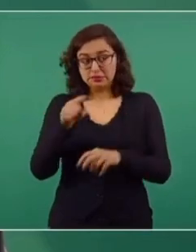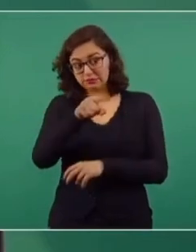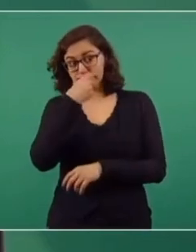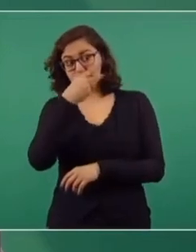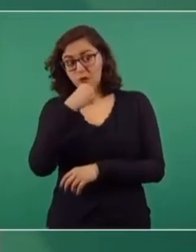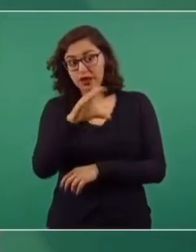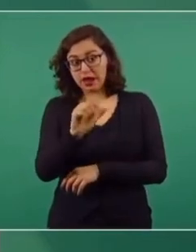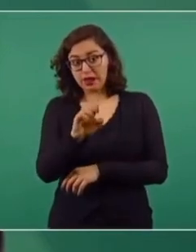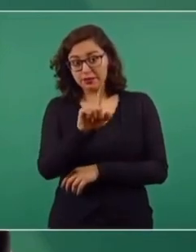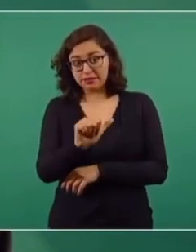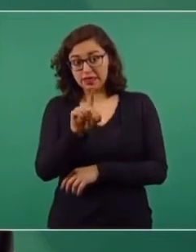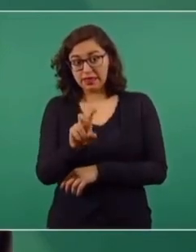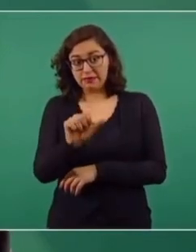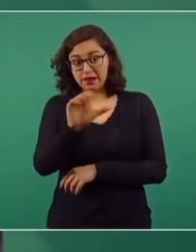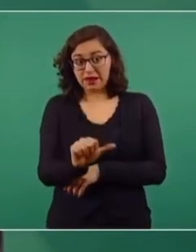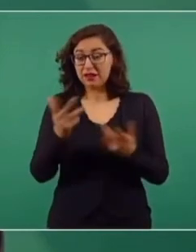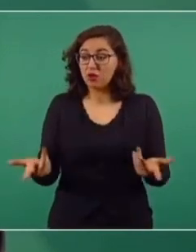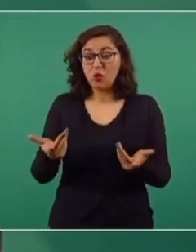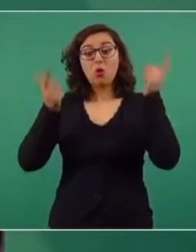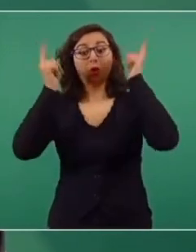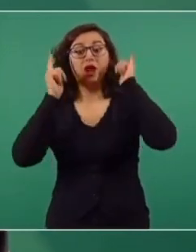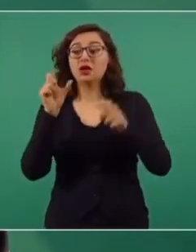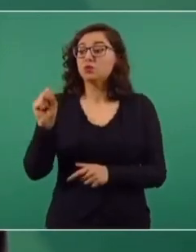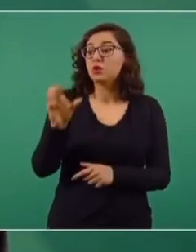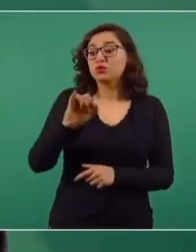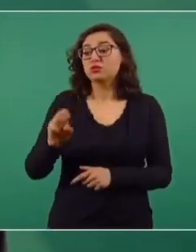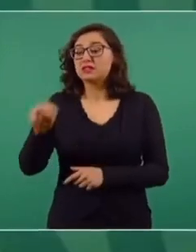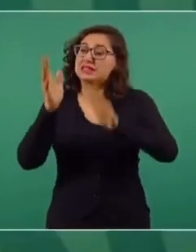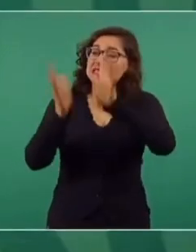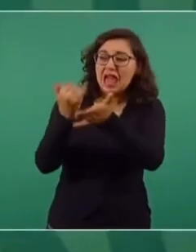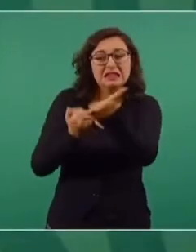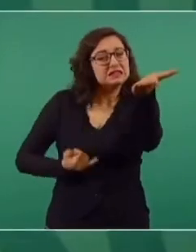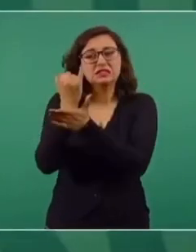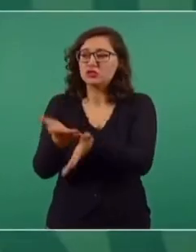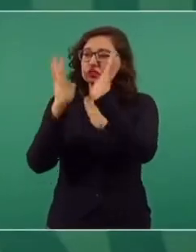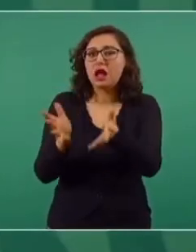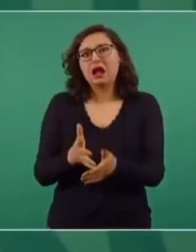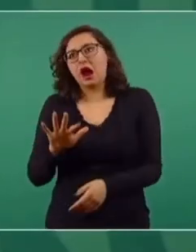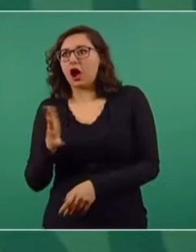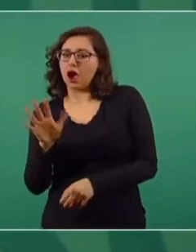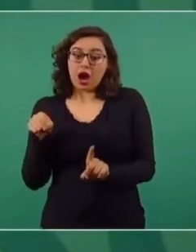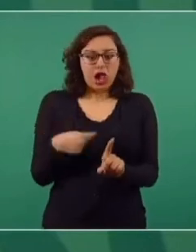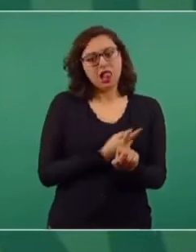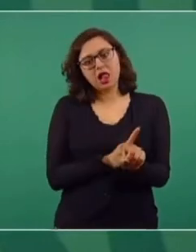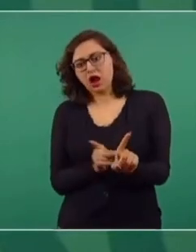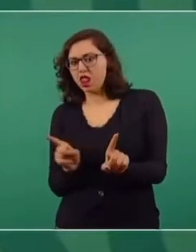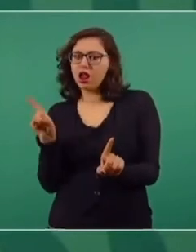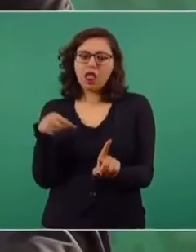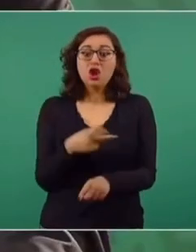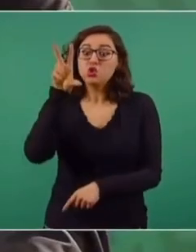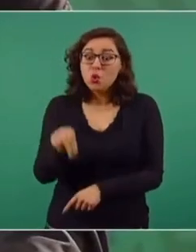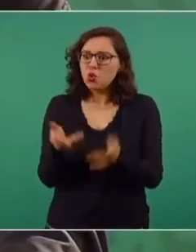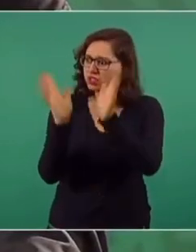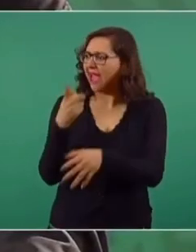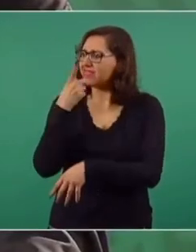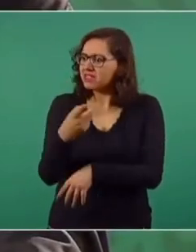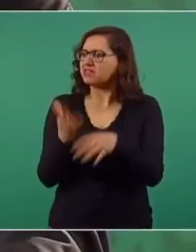gustaría que la Corte resolviera lo más pronto posible y que no haya ambigüedades con claridad,